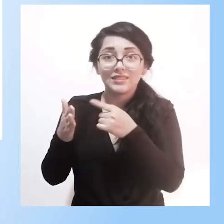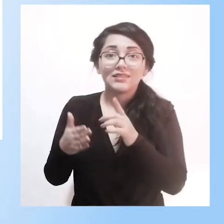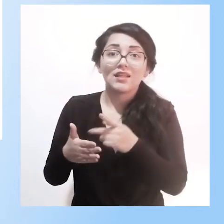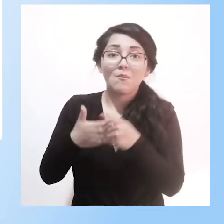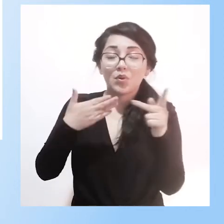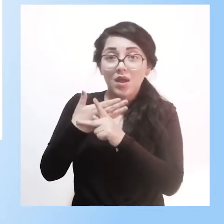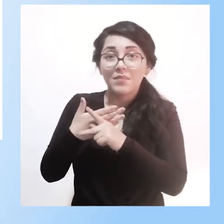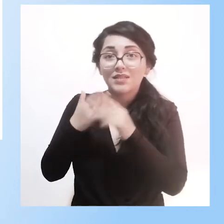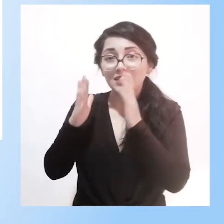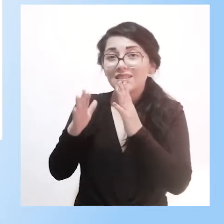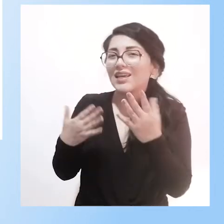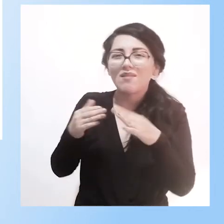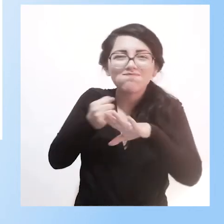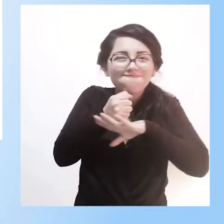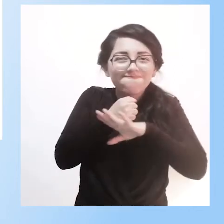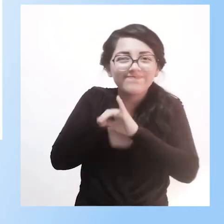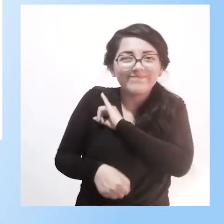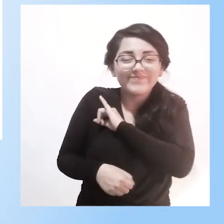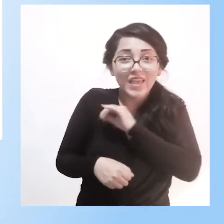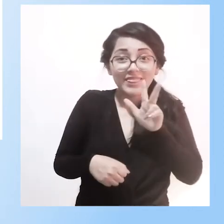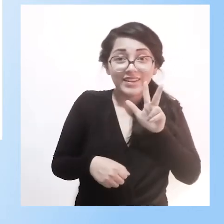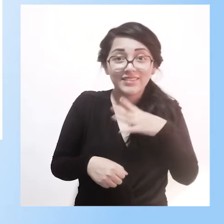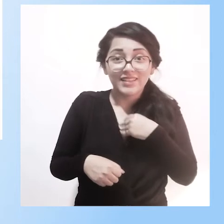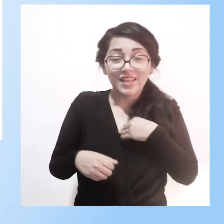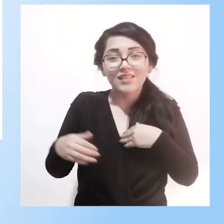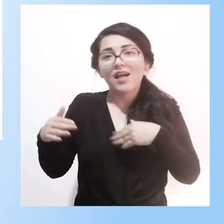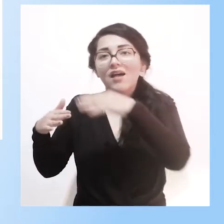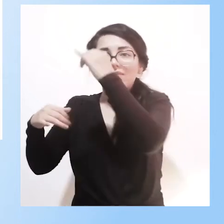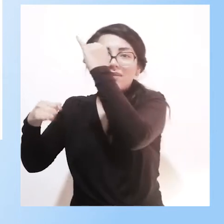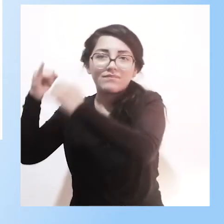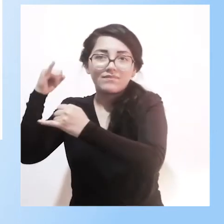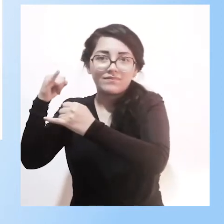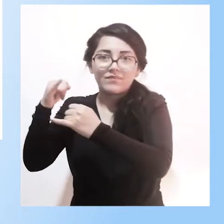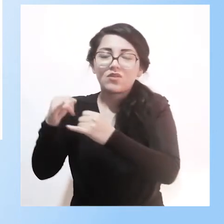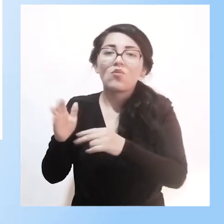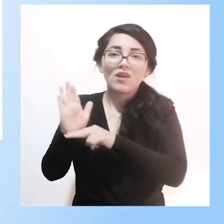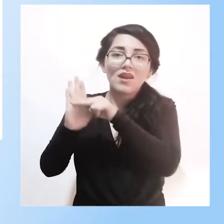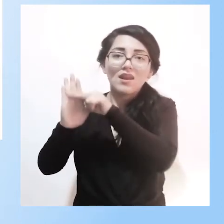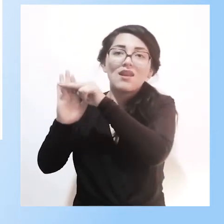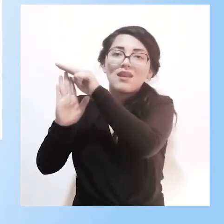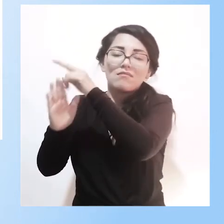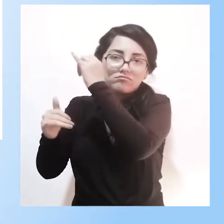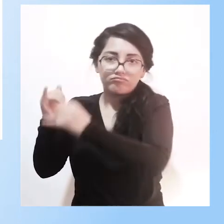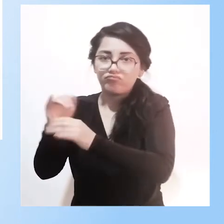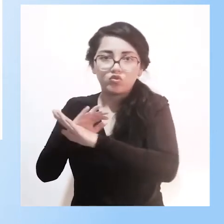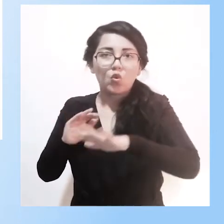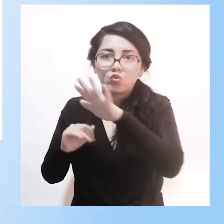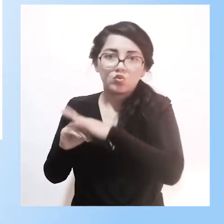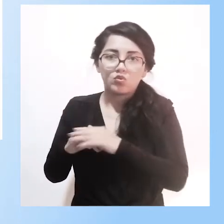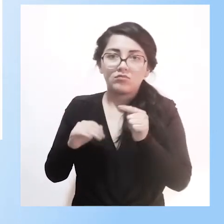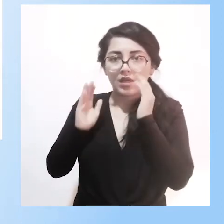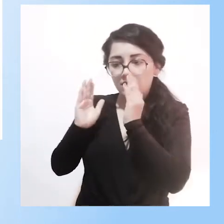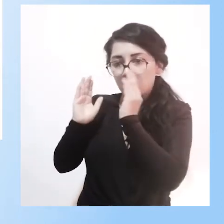desde el nivel de educación inicial, de los tres años, hasta bachillerato, todos los niveles educativos. Y justamente en la